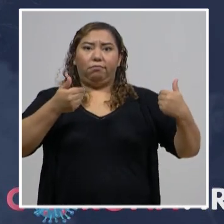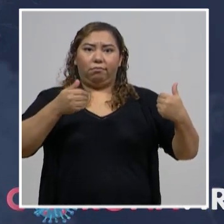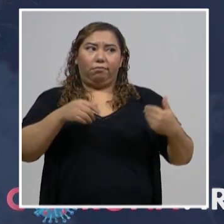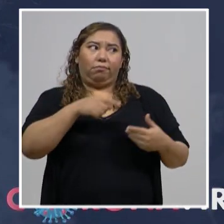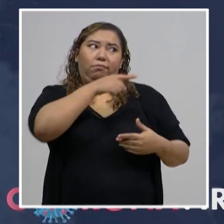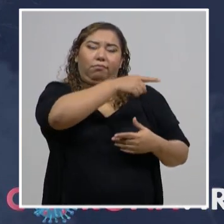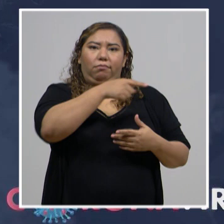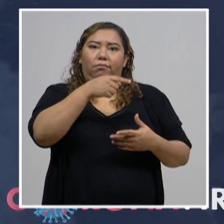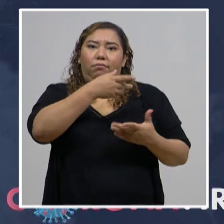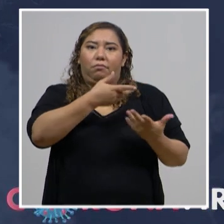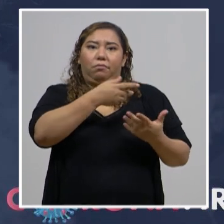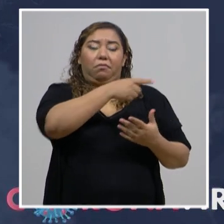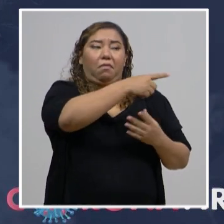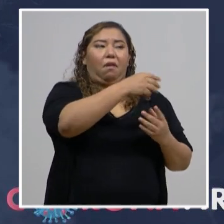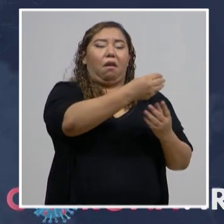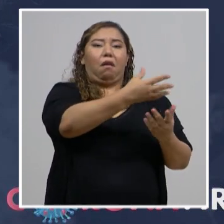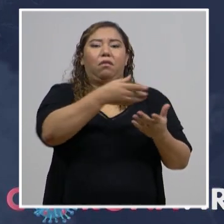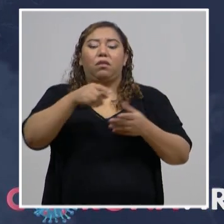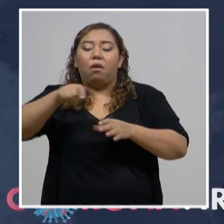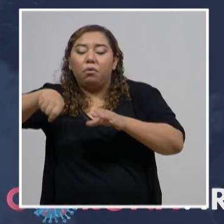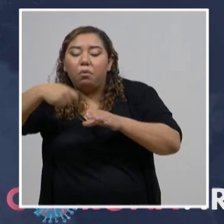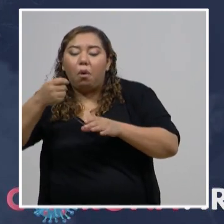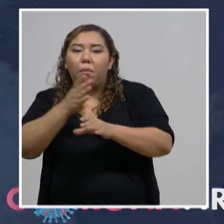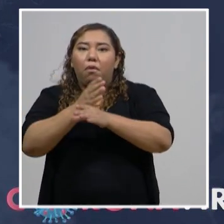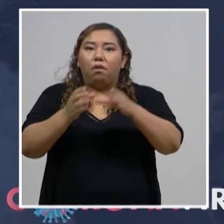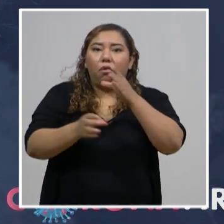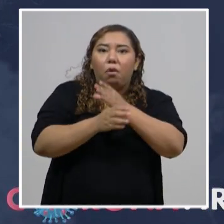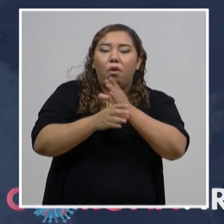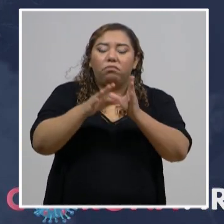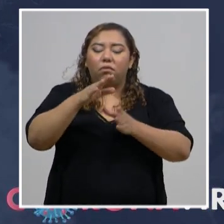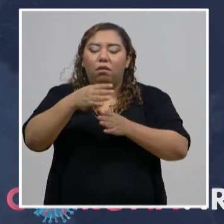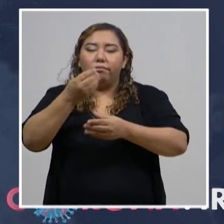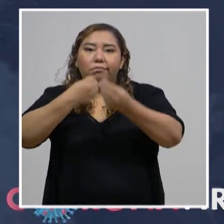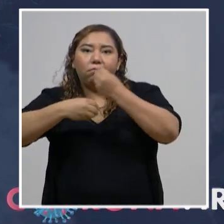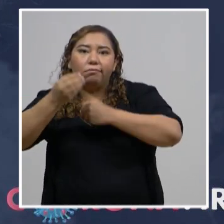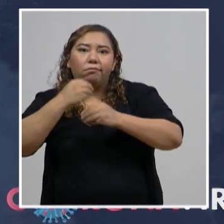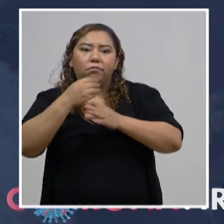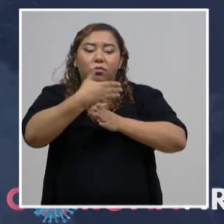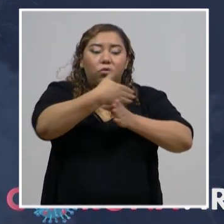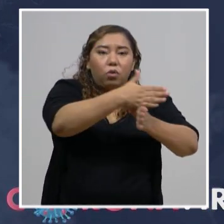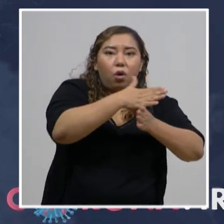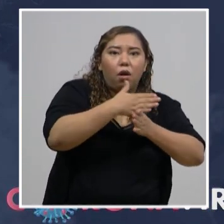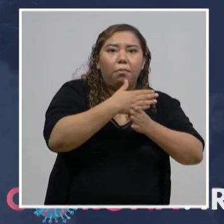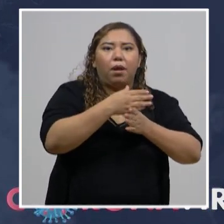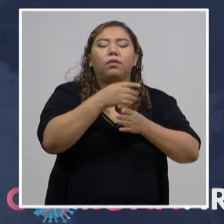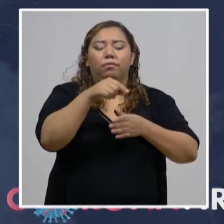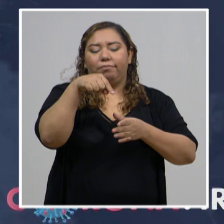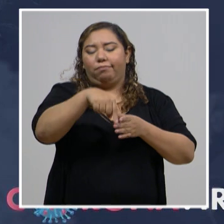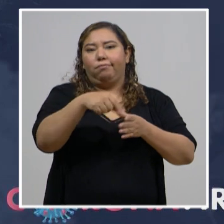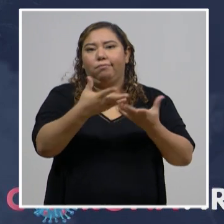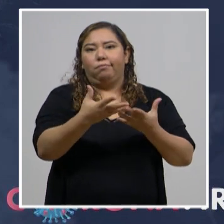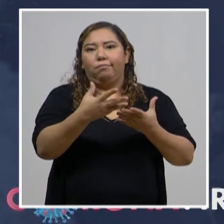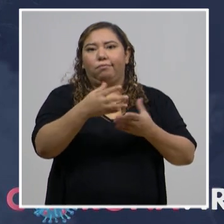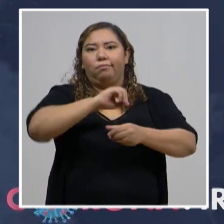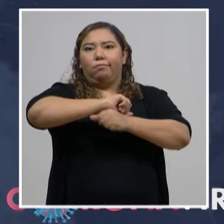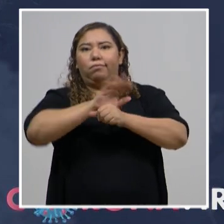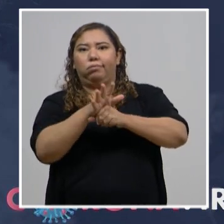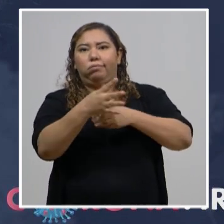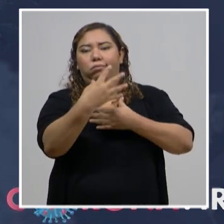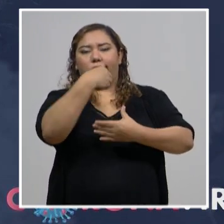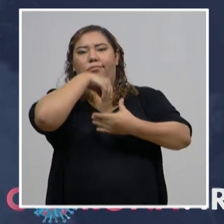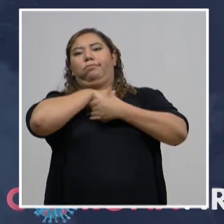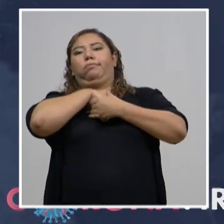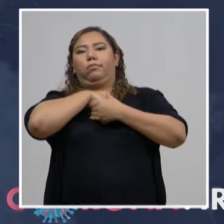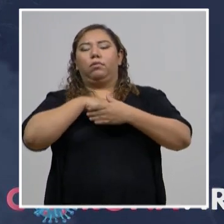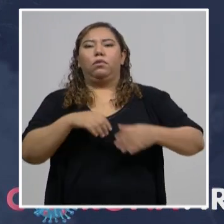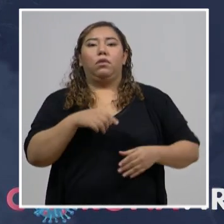transmitir por este mecanismo también el virus. Pero además debe de usar mascarilla porque mientras habla o está